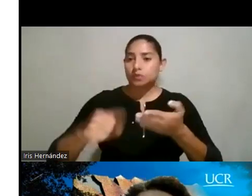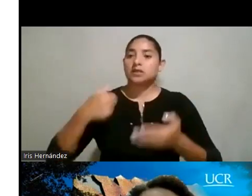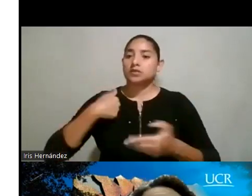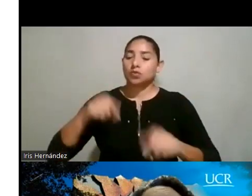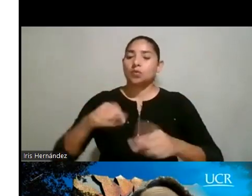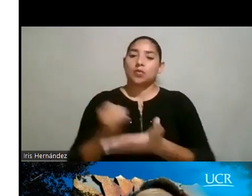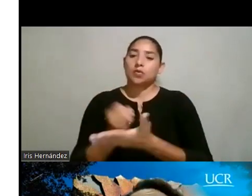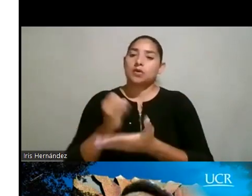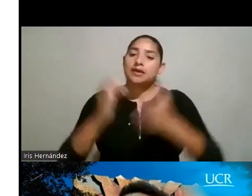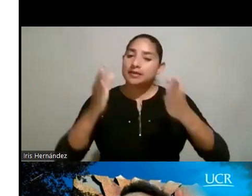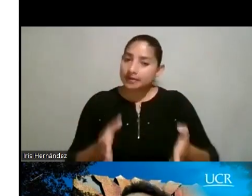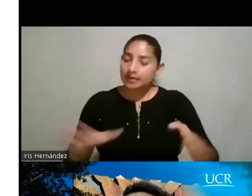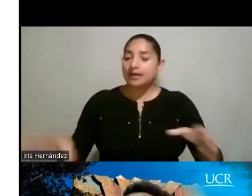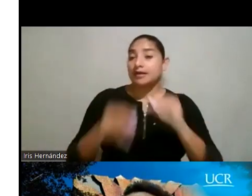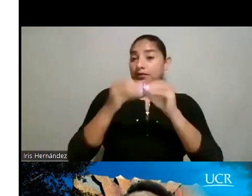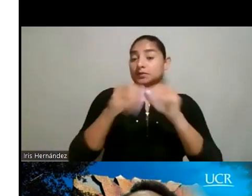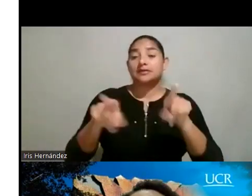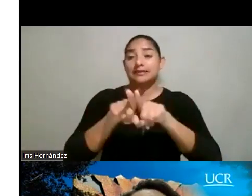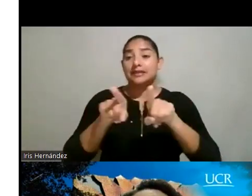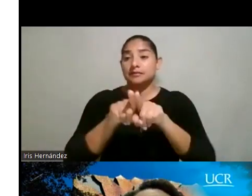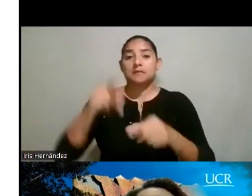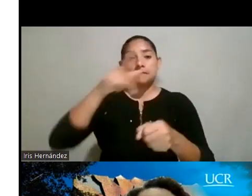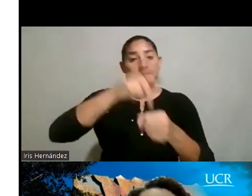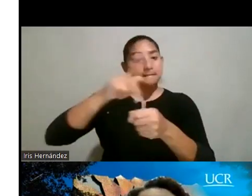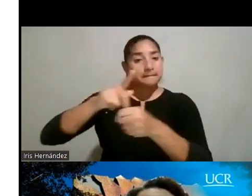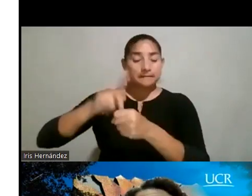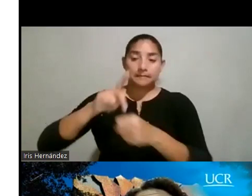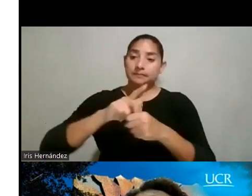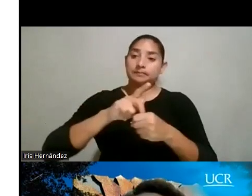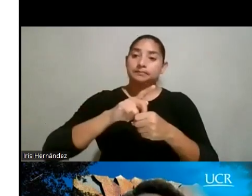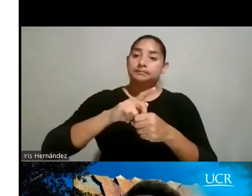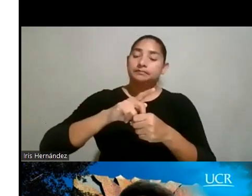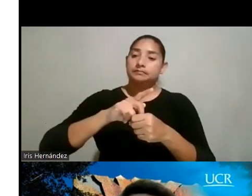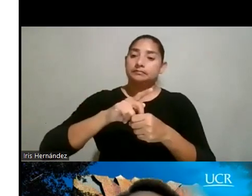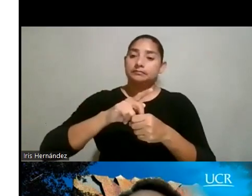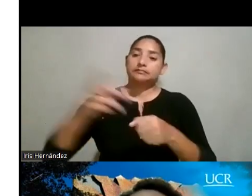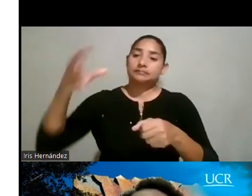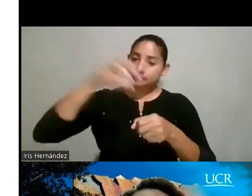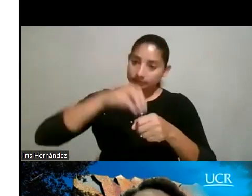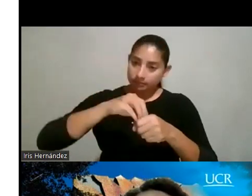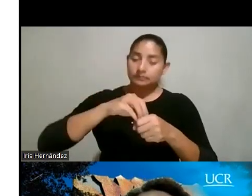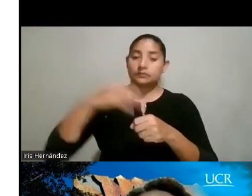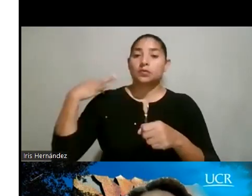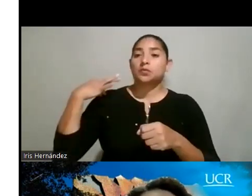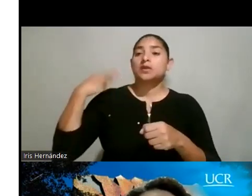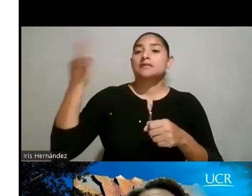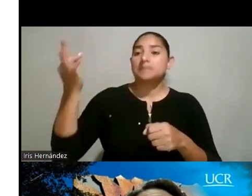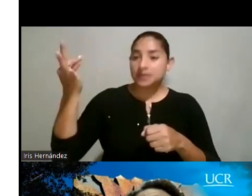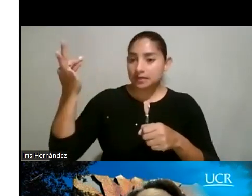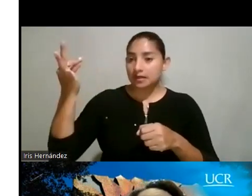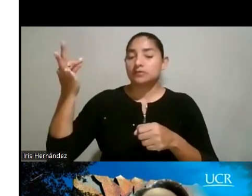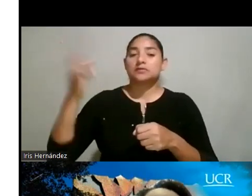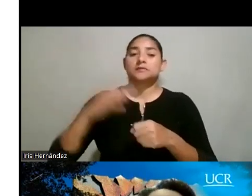ingeniería. Y adicionalmente tenemos también la participación de, pues, como invitado de Tomás de Camino,